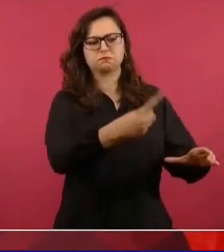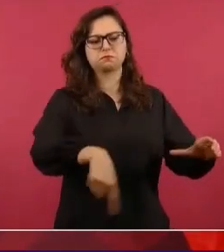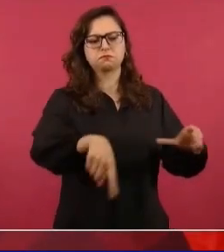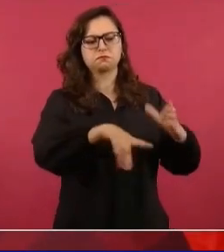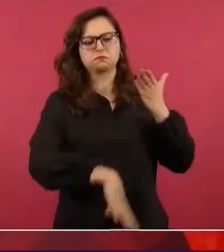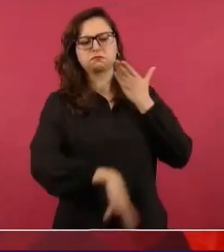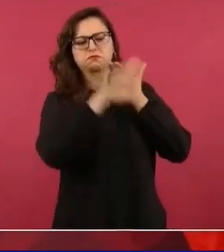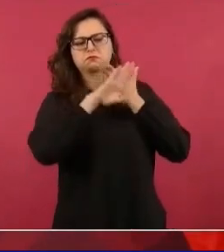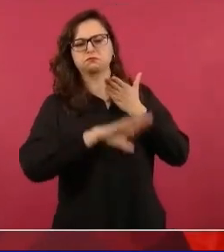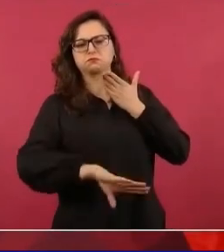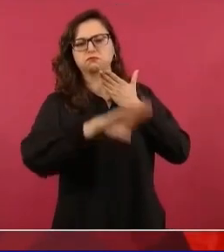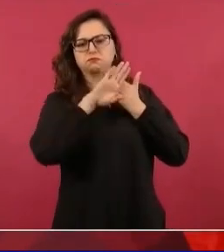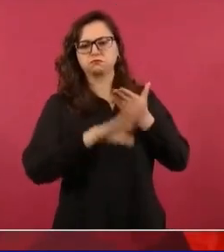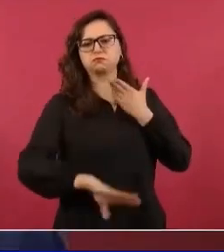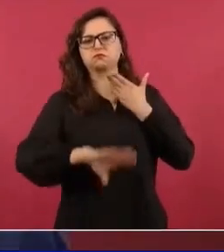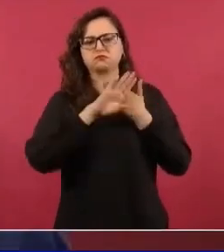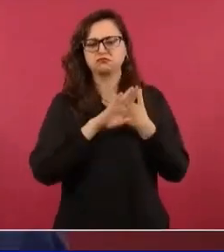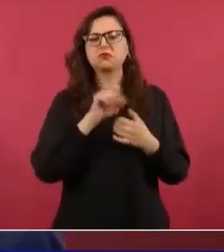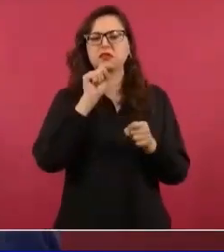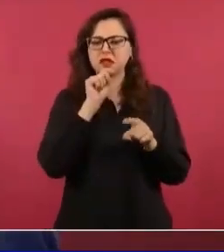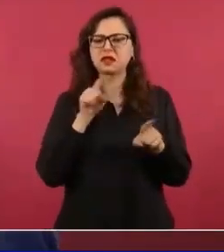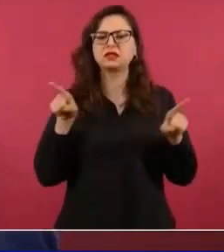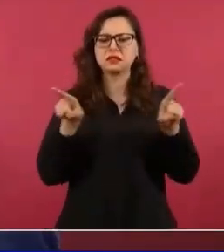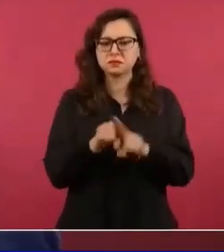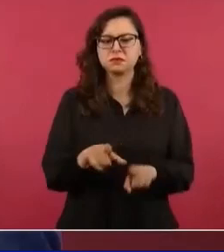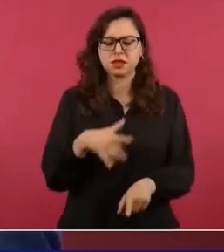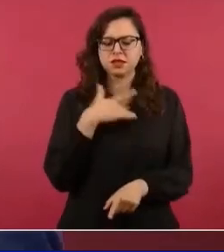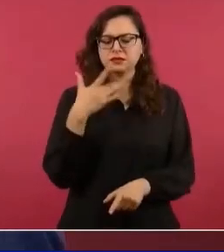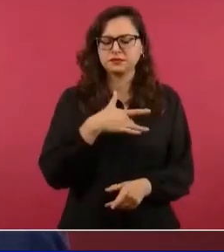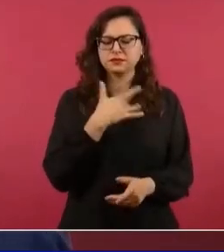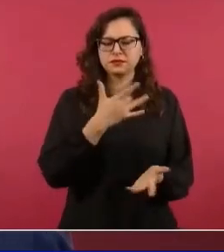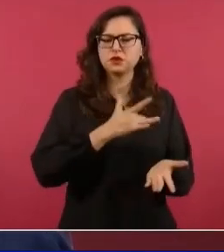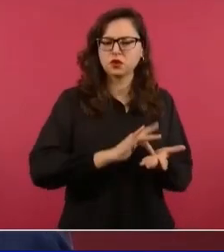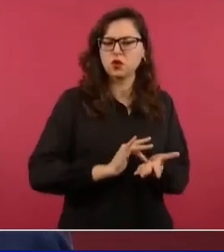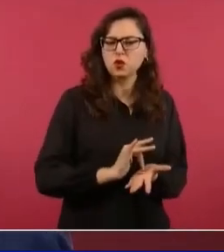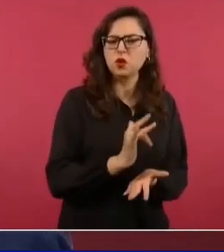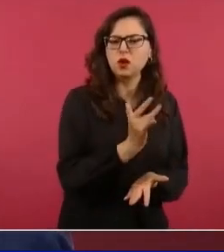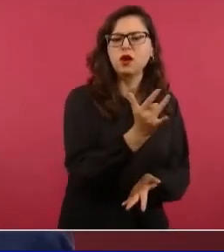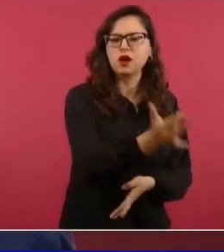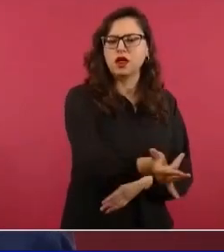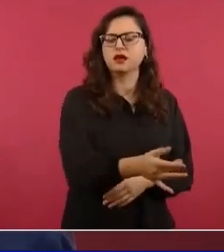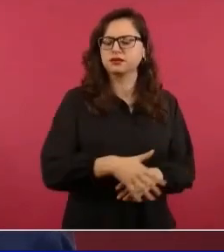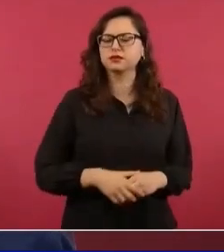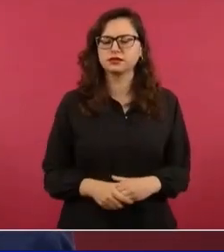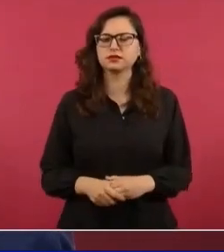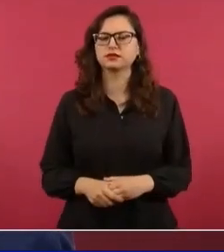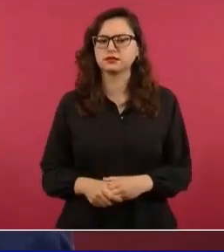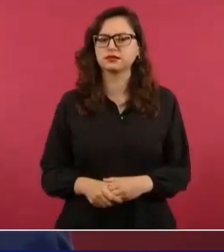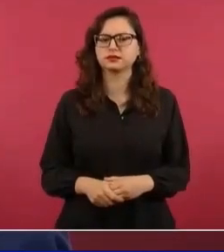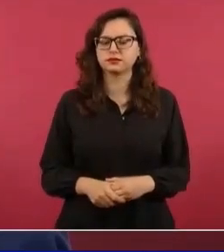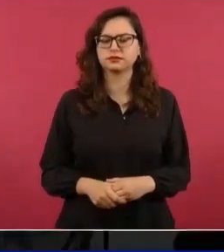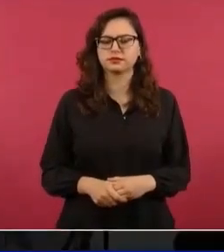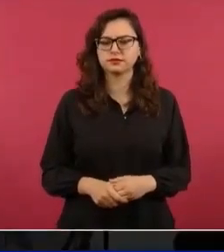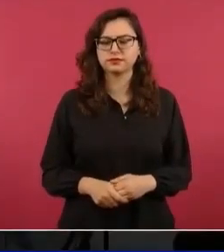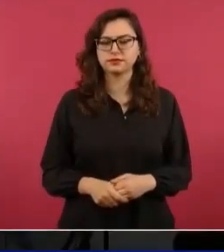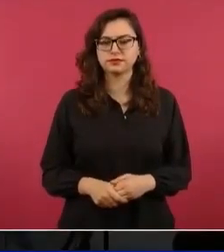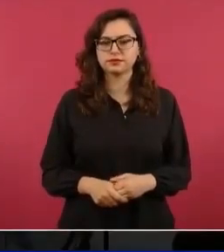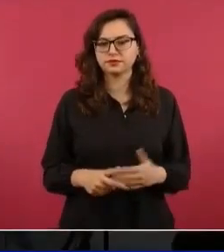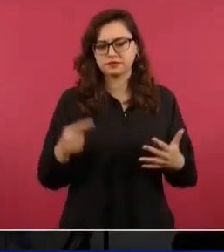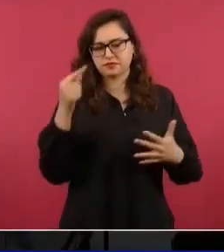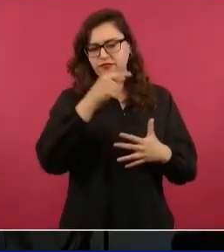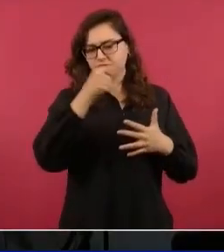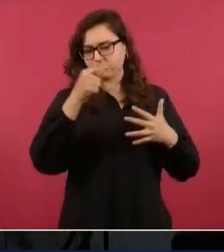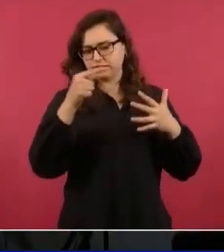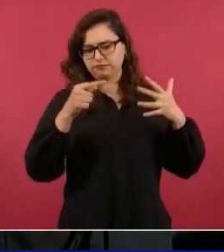a Catón y a los que mencioné ahora, y a